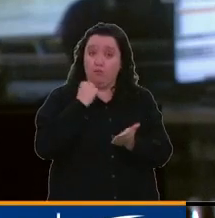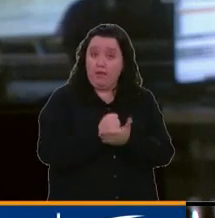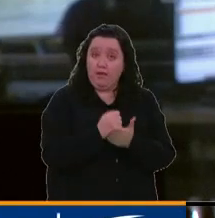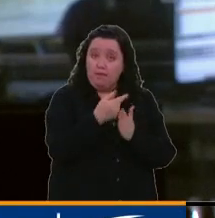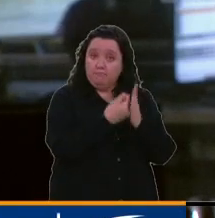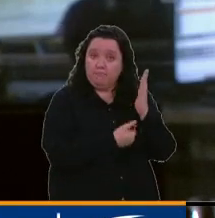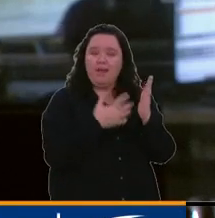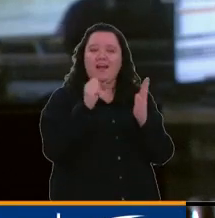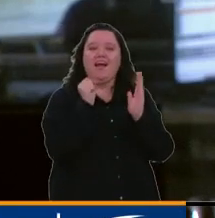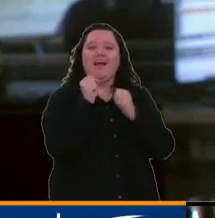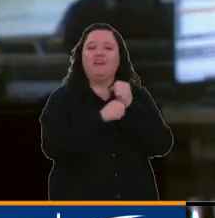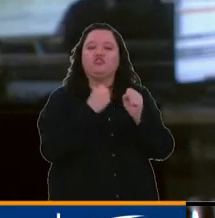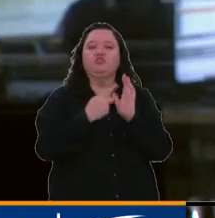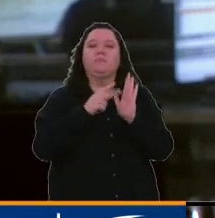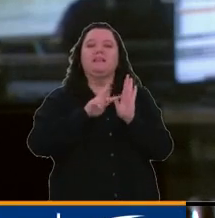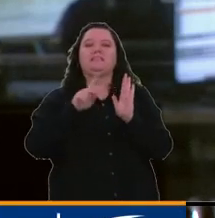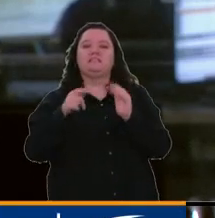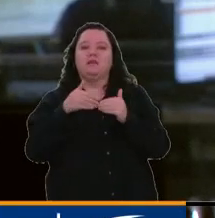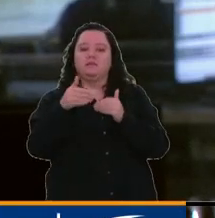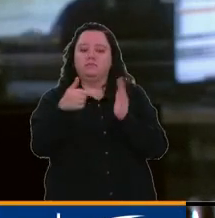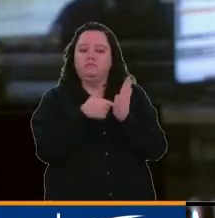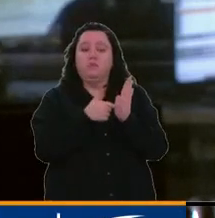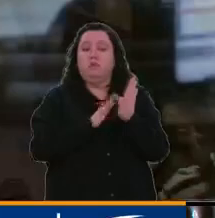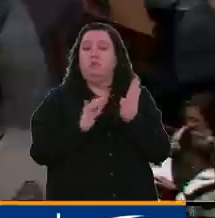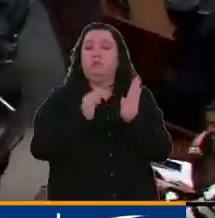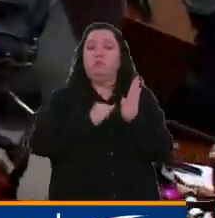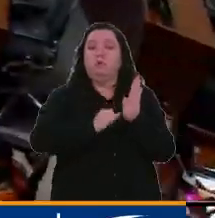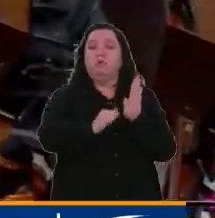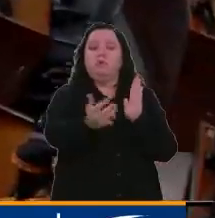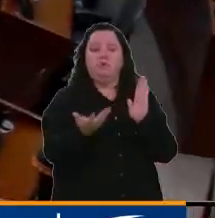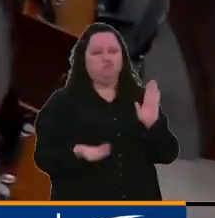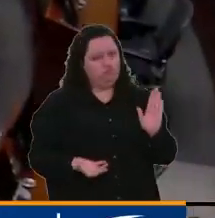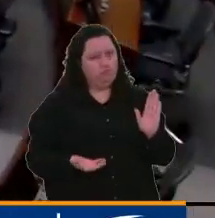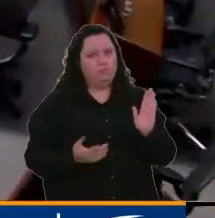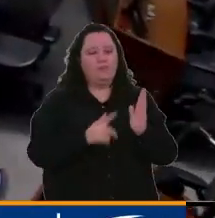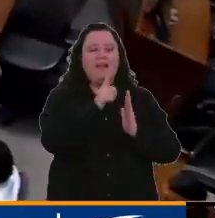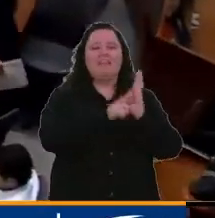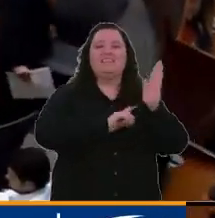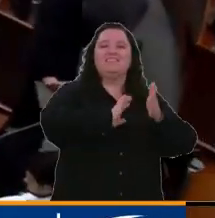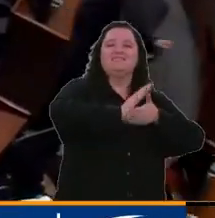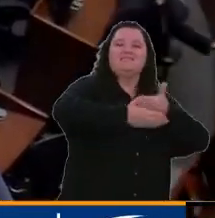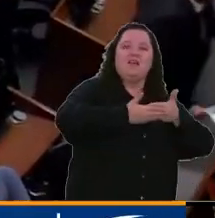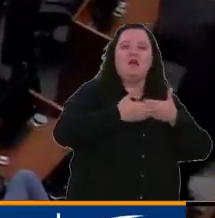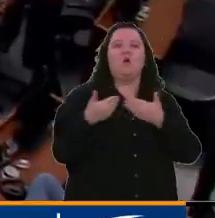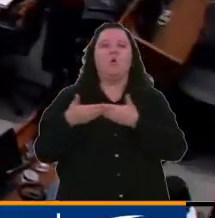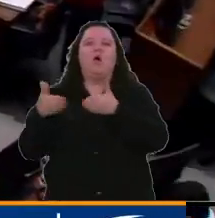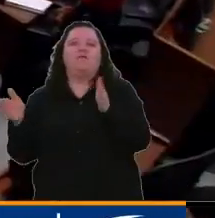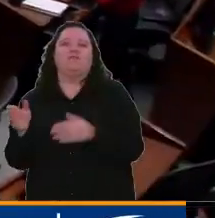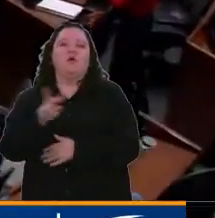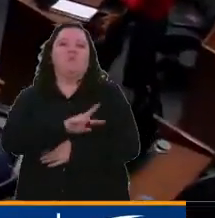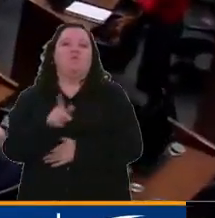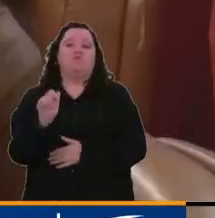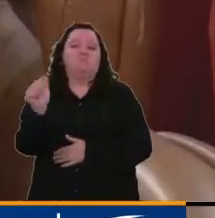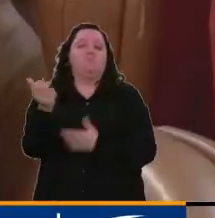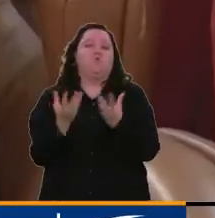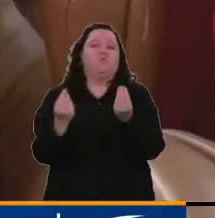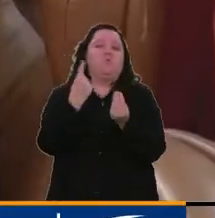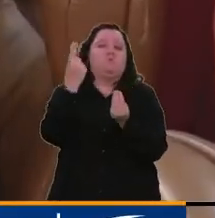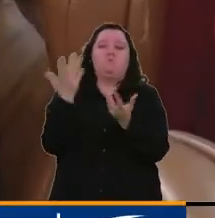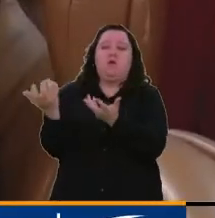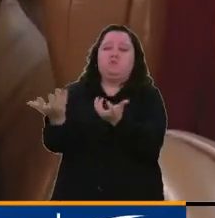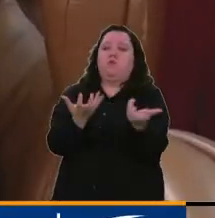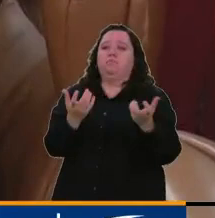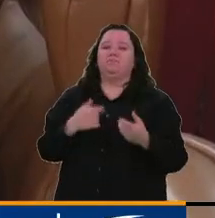partir del 2026, se mantienen tal cual como está, es decir, o lista cerrada o abierta, como los partidos prefieran, pero la